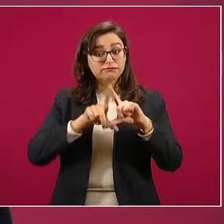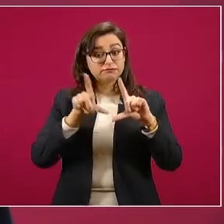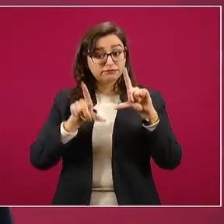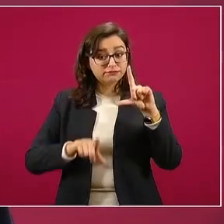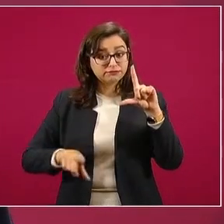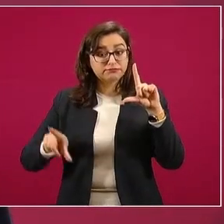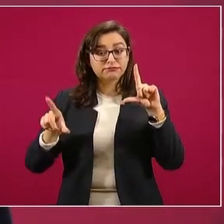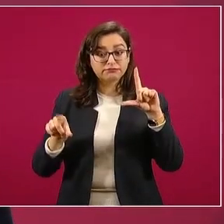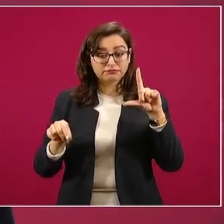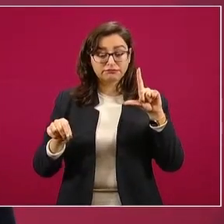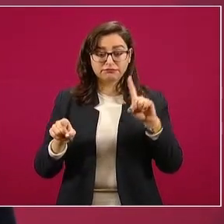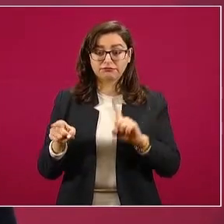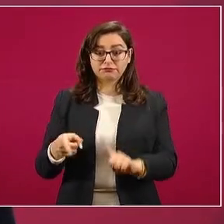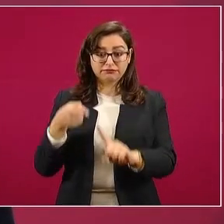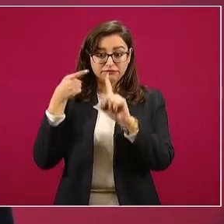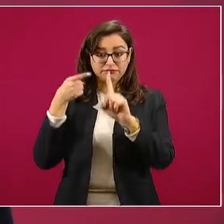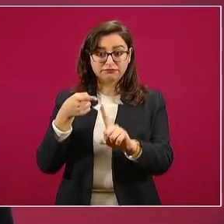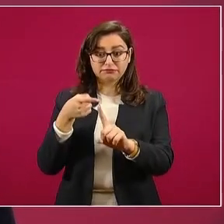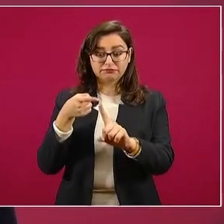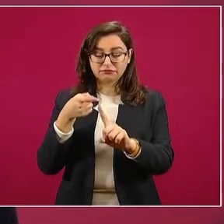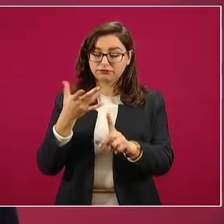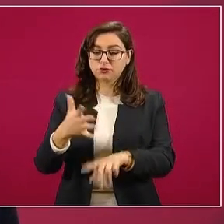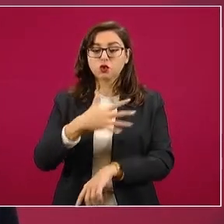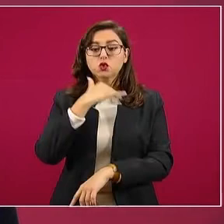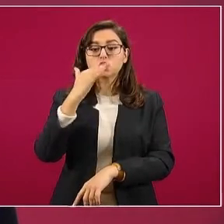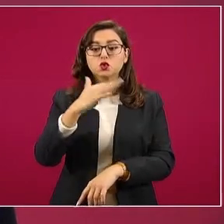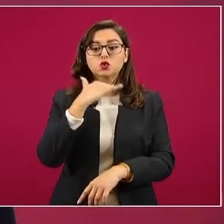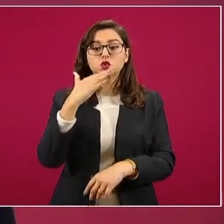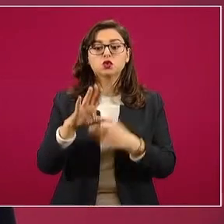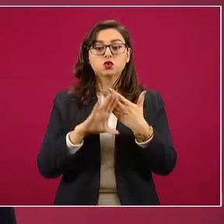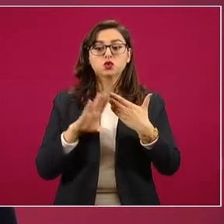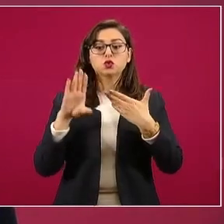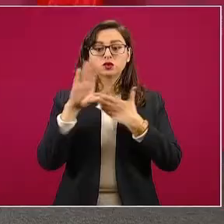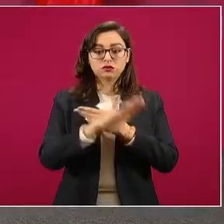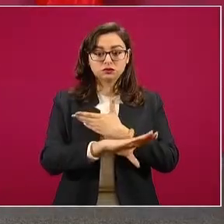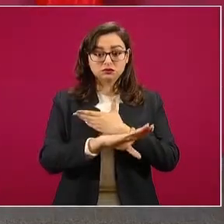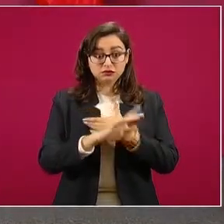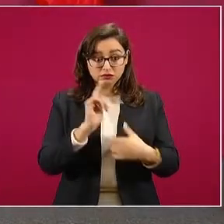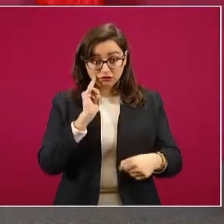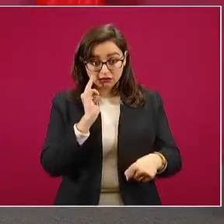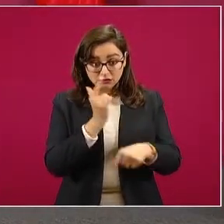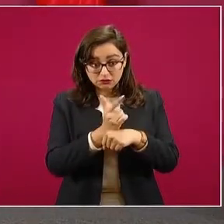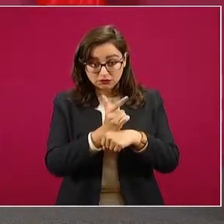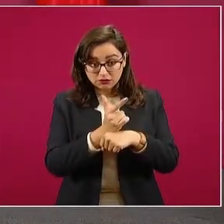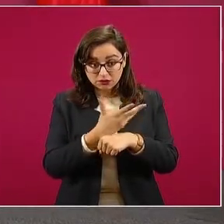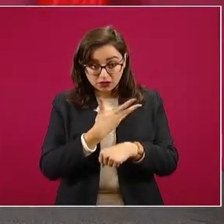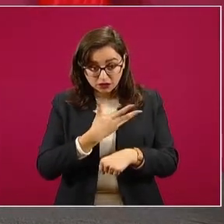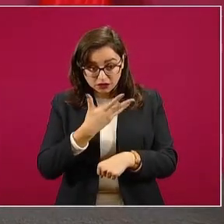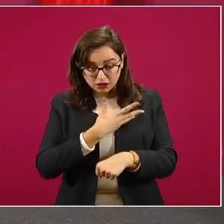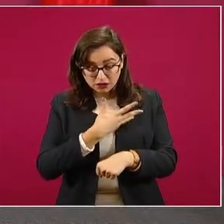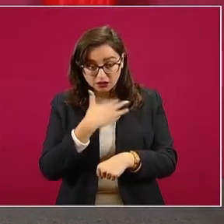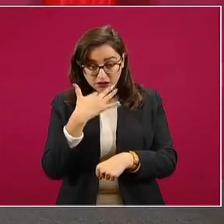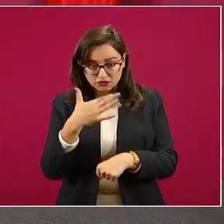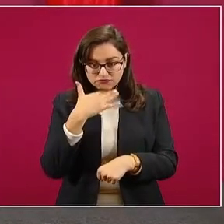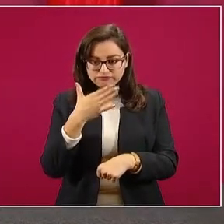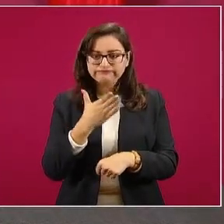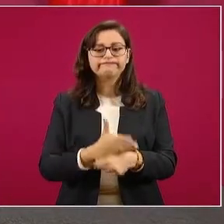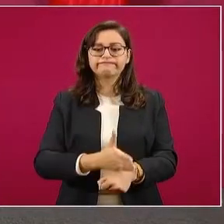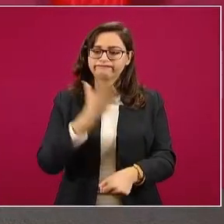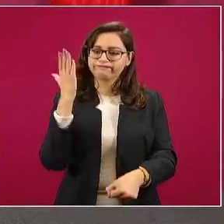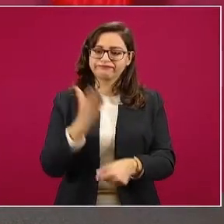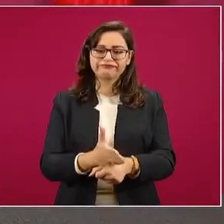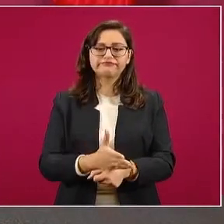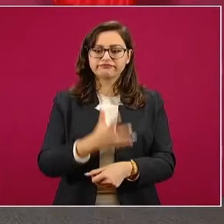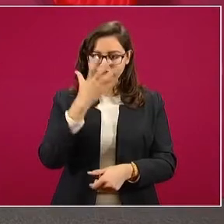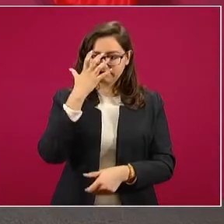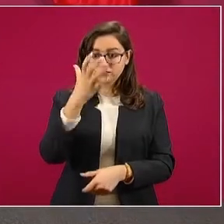no permitir no la corrupción y la impunidad, eso es lo